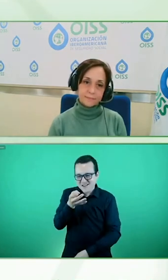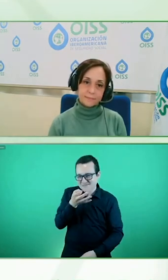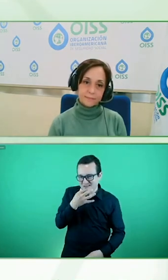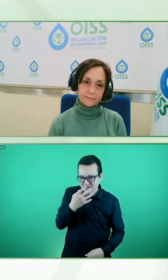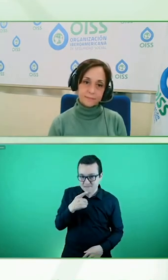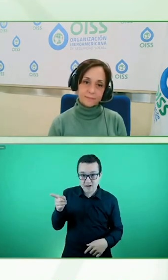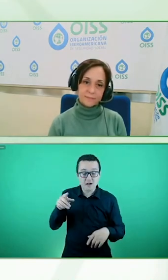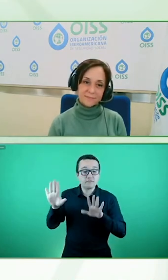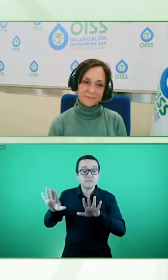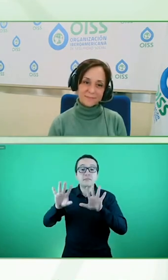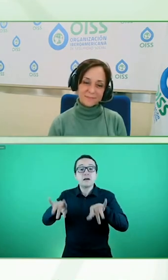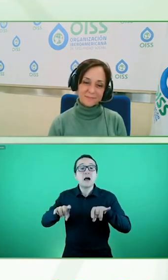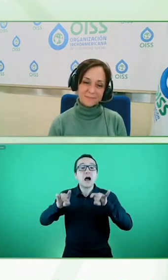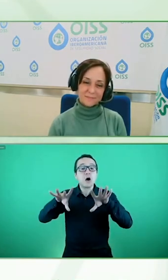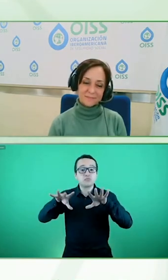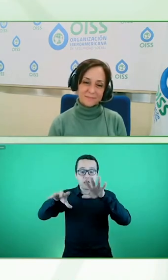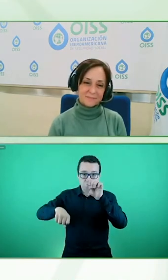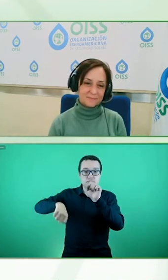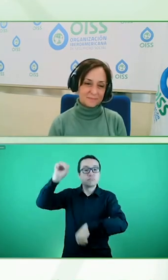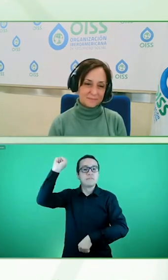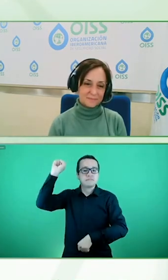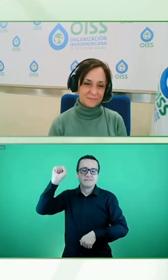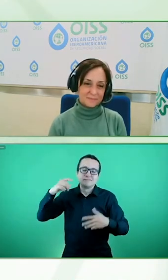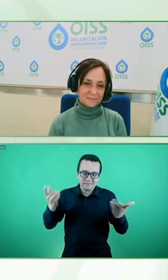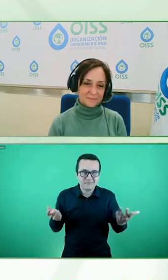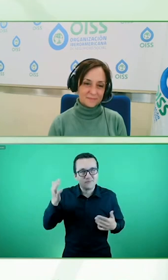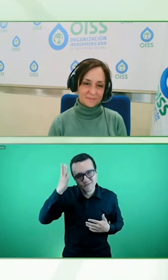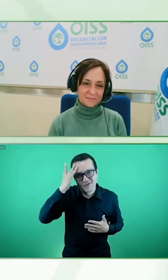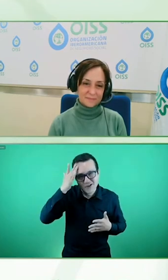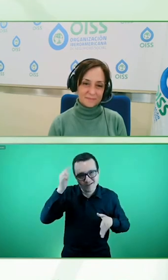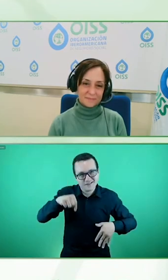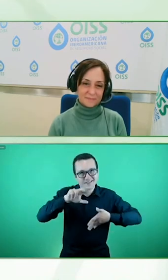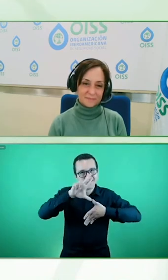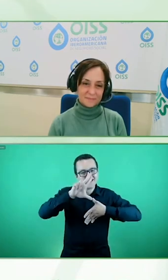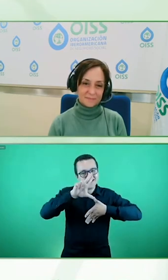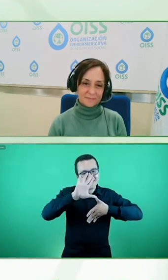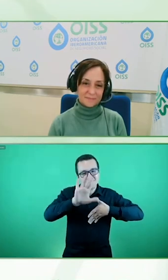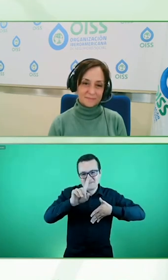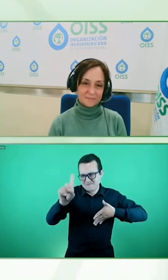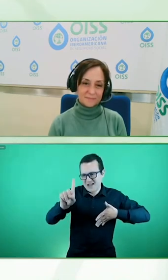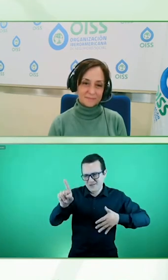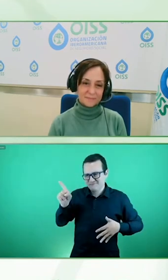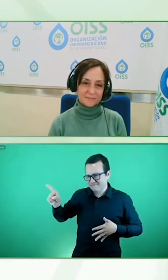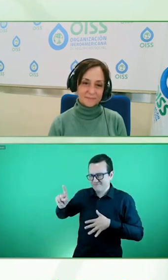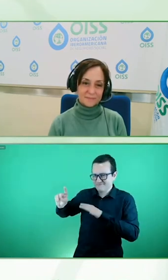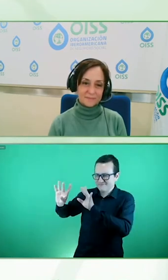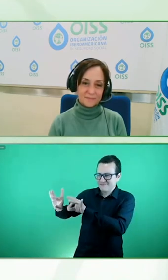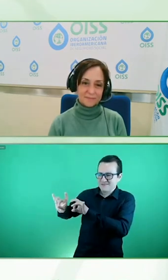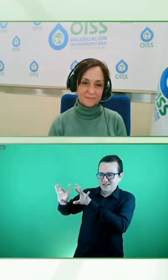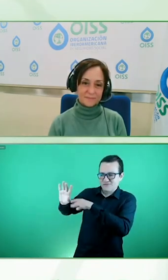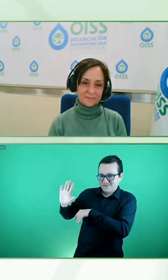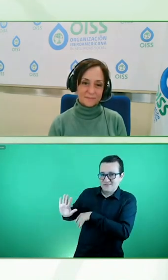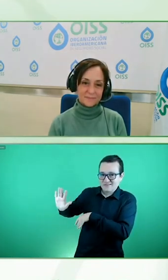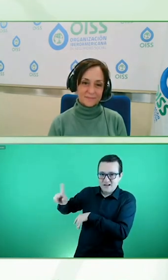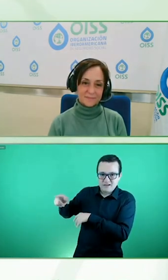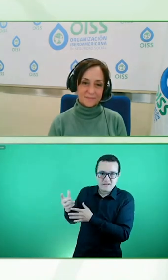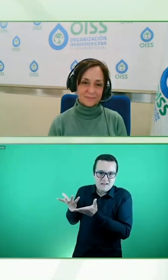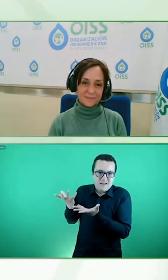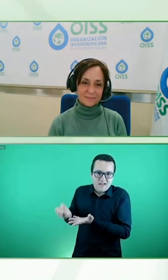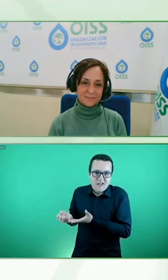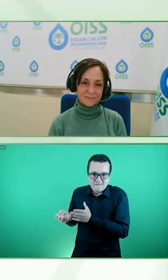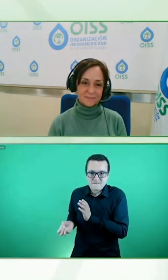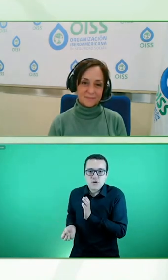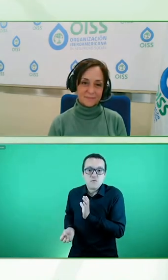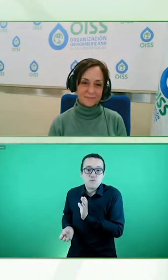sobre Latinoamérica pero hay productos en todo el mundo todo el mundo y también buenos en Australia parece